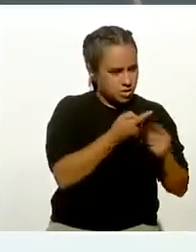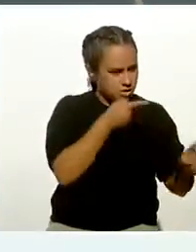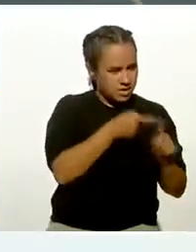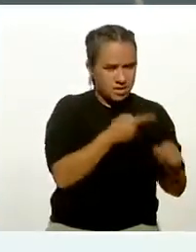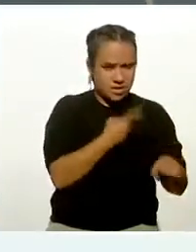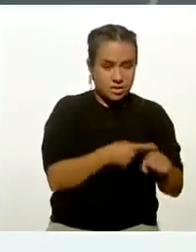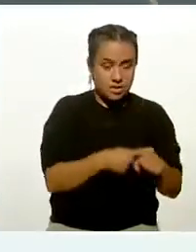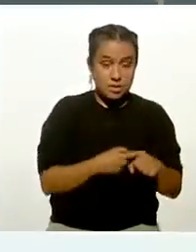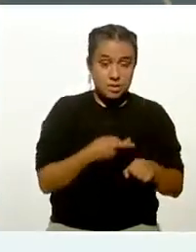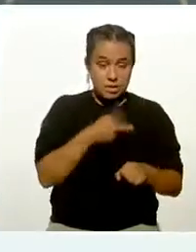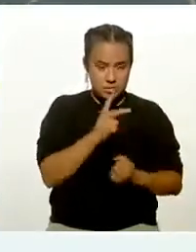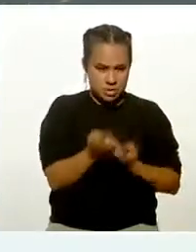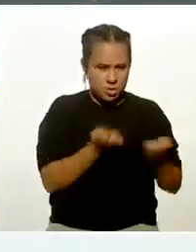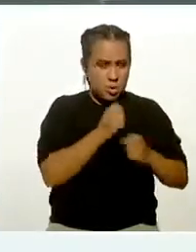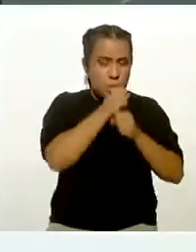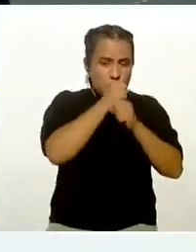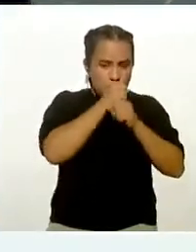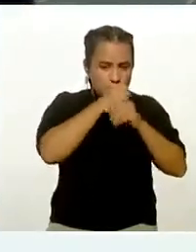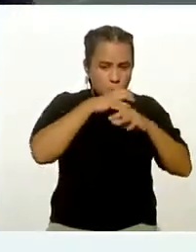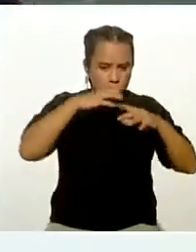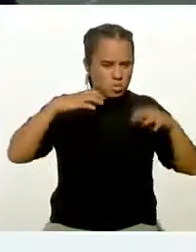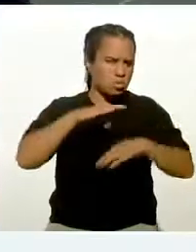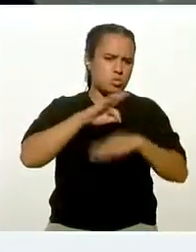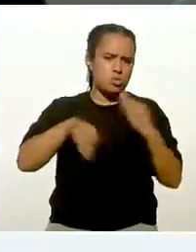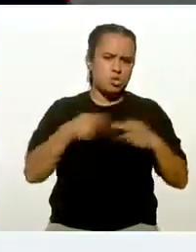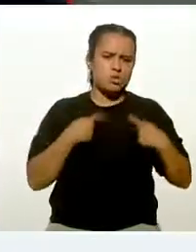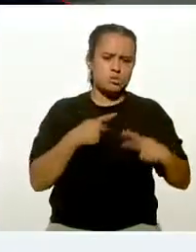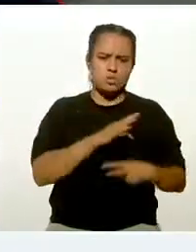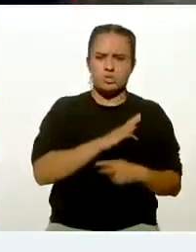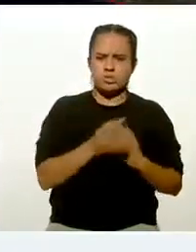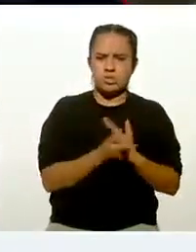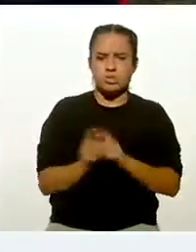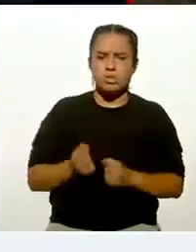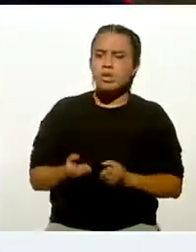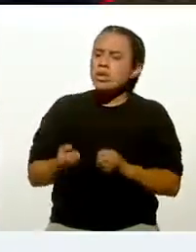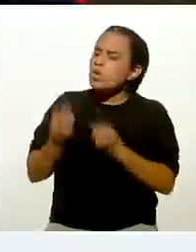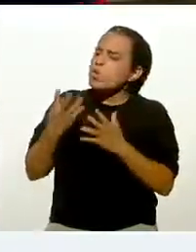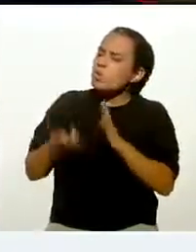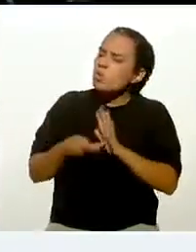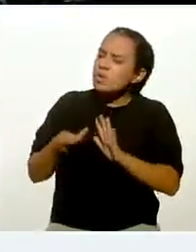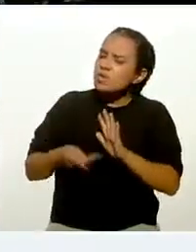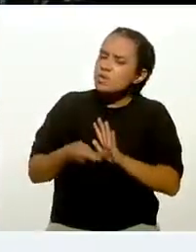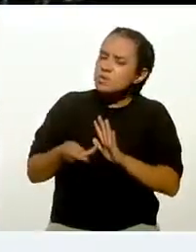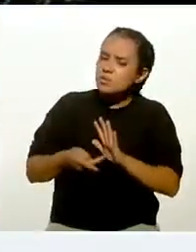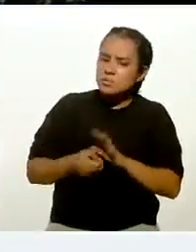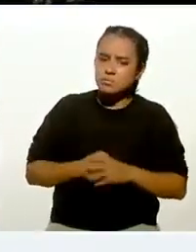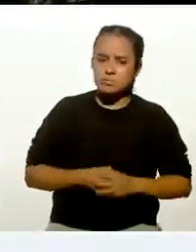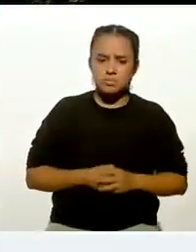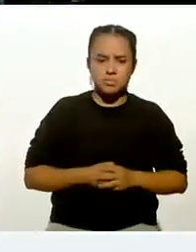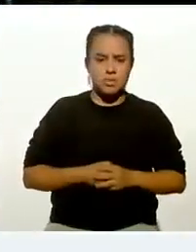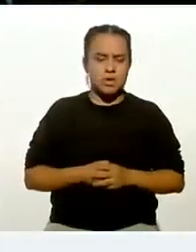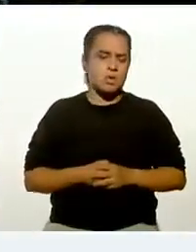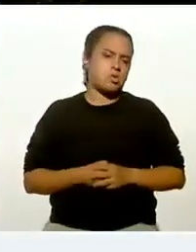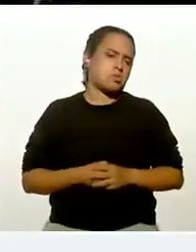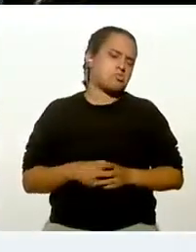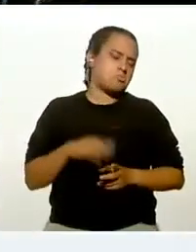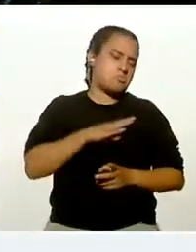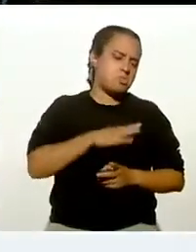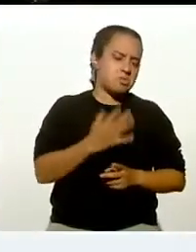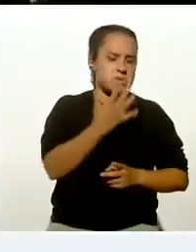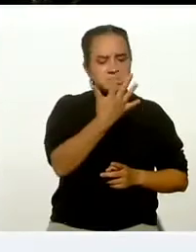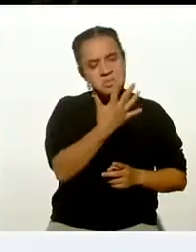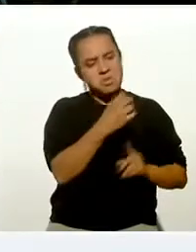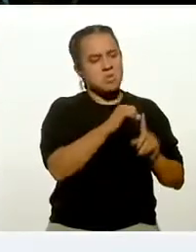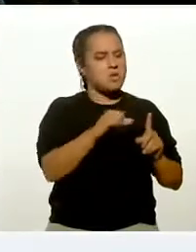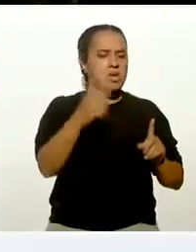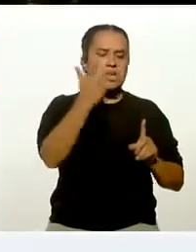tipo de ejercicios con los globos cualquiera lo puede hacer. Ok, perfecto. ¿Y con qué frecuencia? Se pueden hacer de 5 a 10 minutos